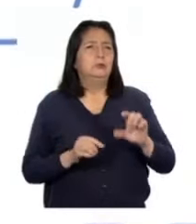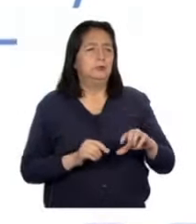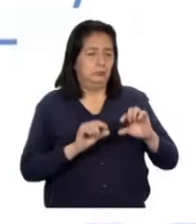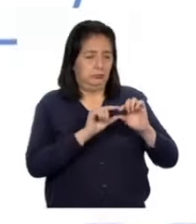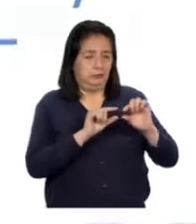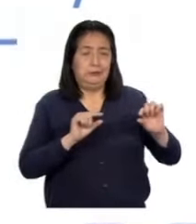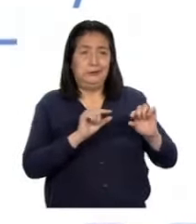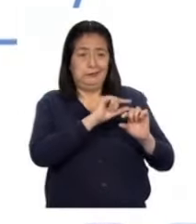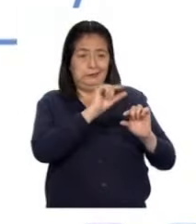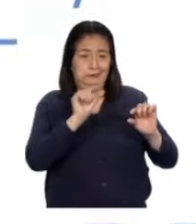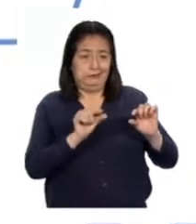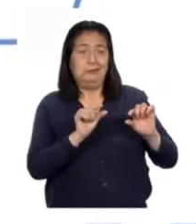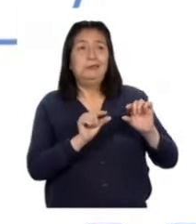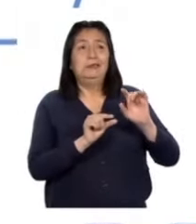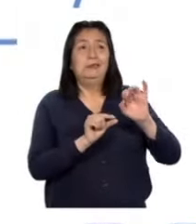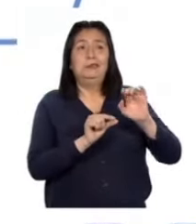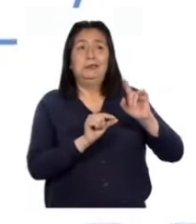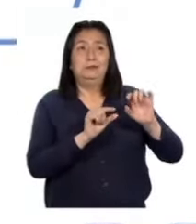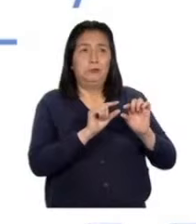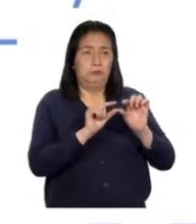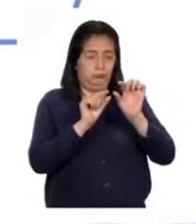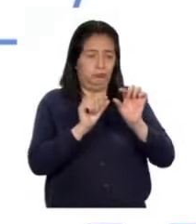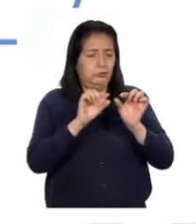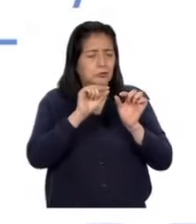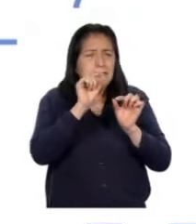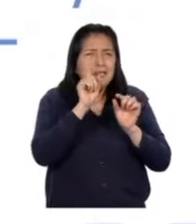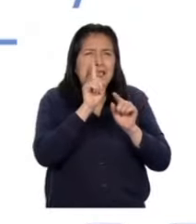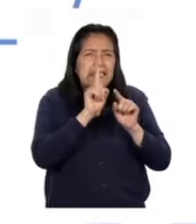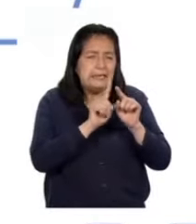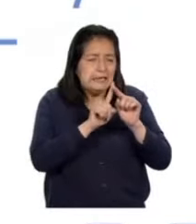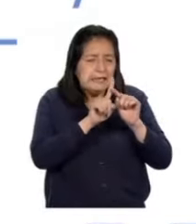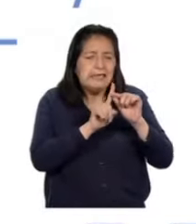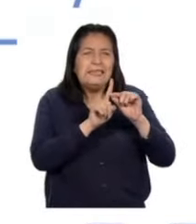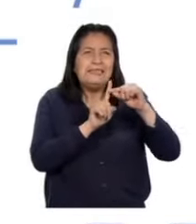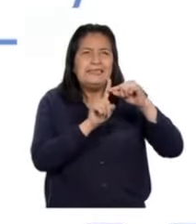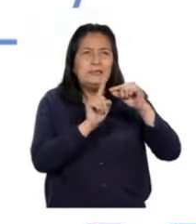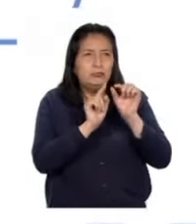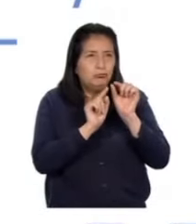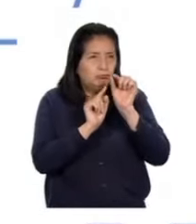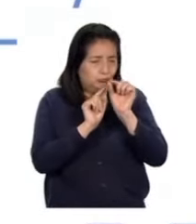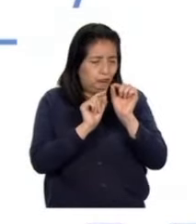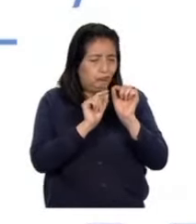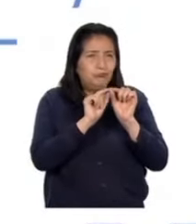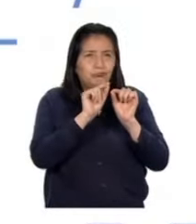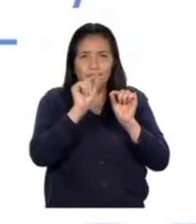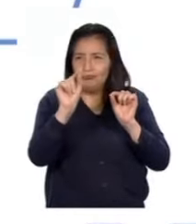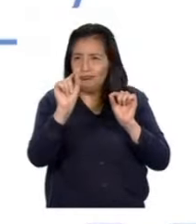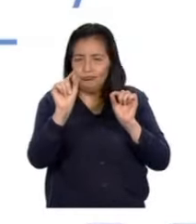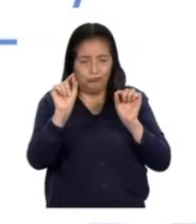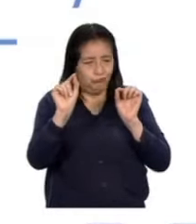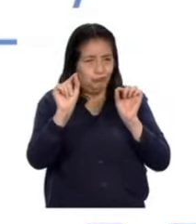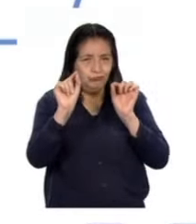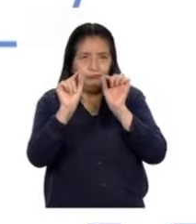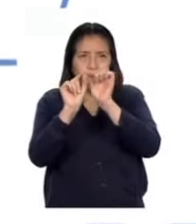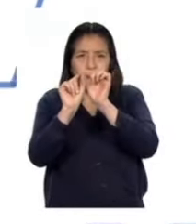transportador de modo que la marca del centro coincida con este punto. A este punto se le llama vértice.